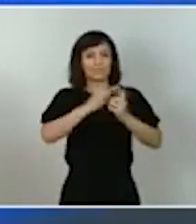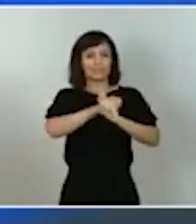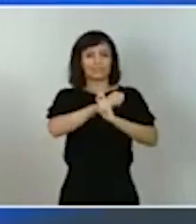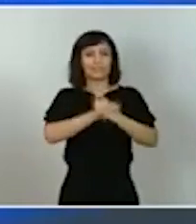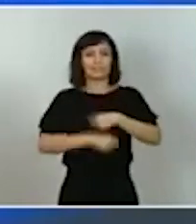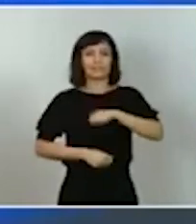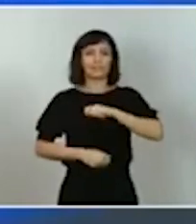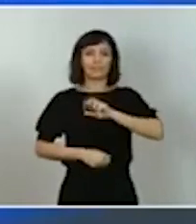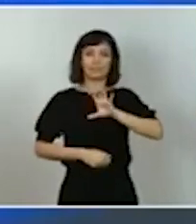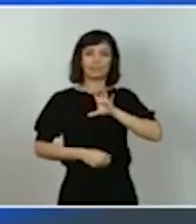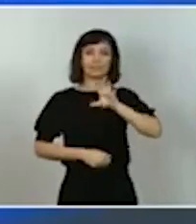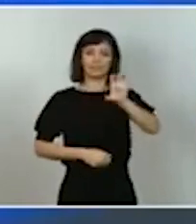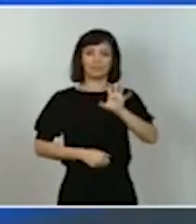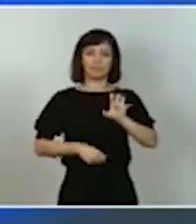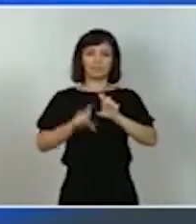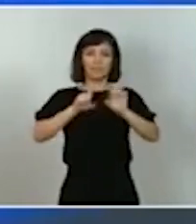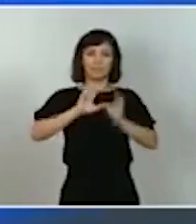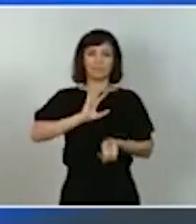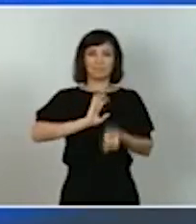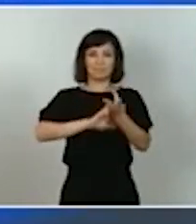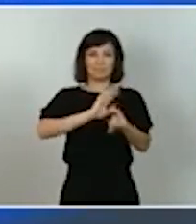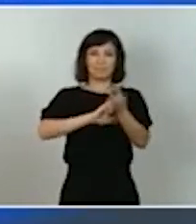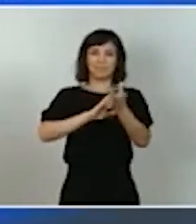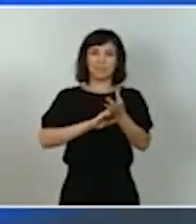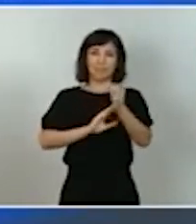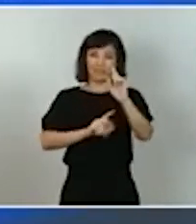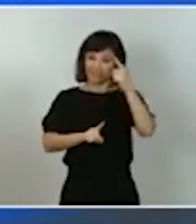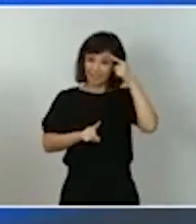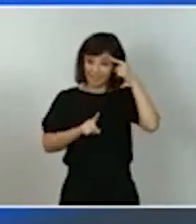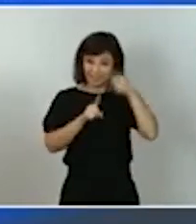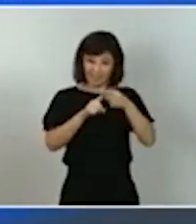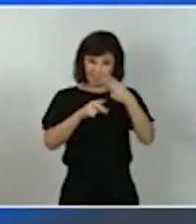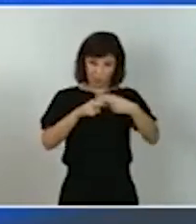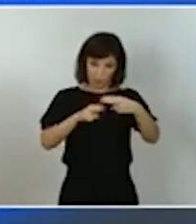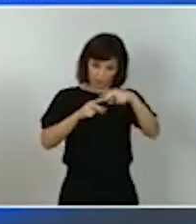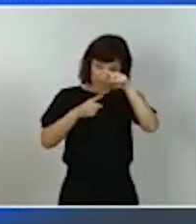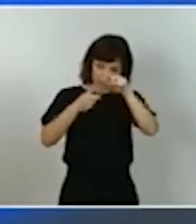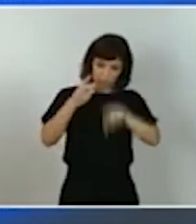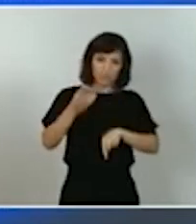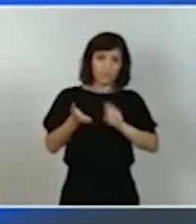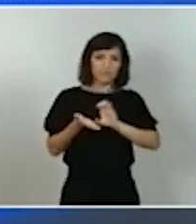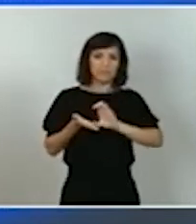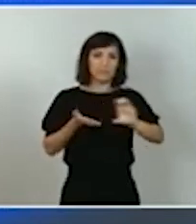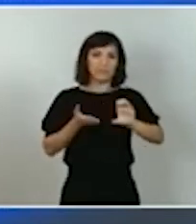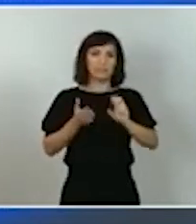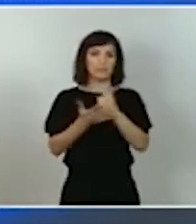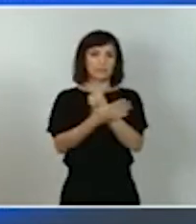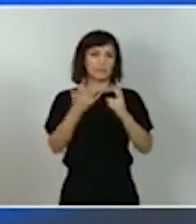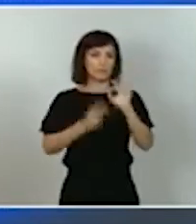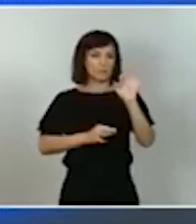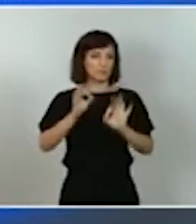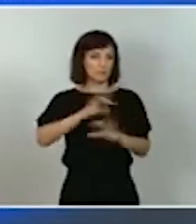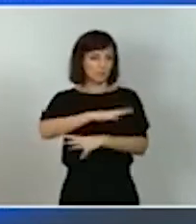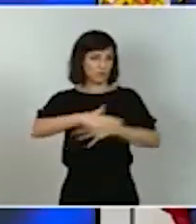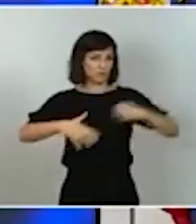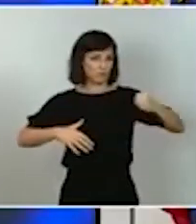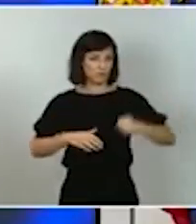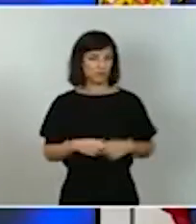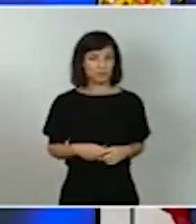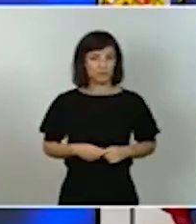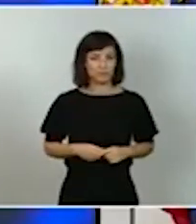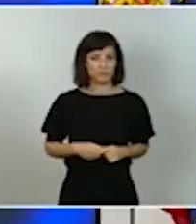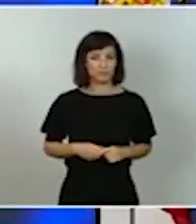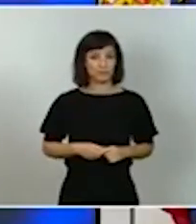a la cual vamos a destinar a este conjunto de políticas el 17% de los fondos la sexta política